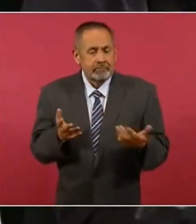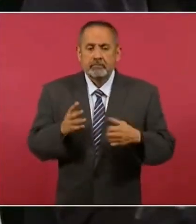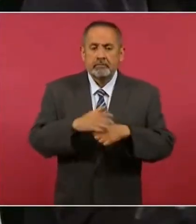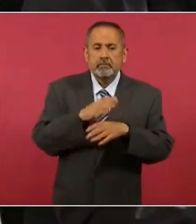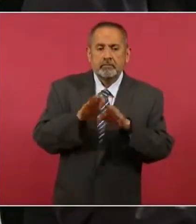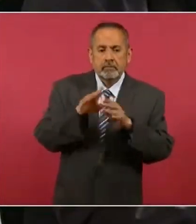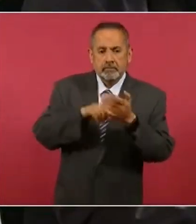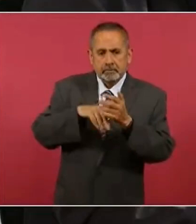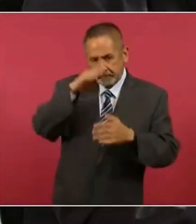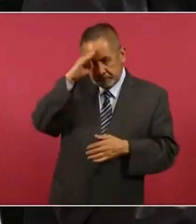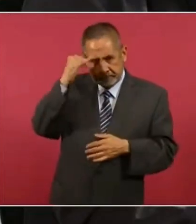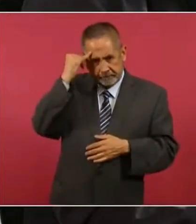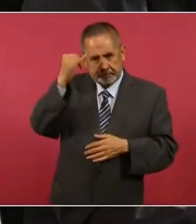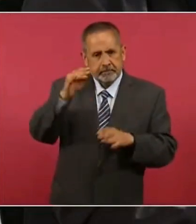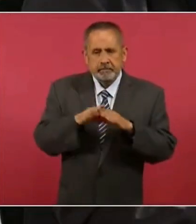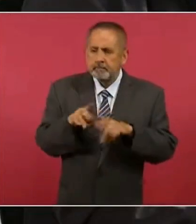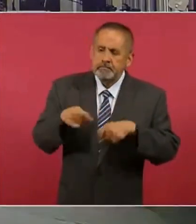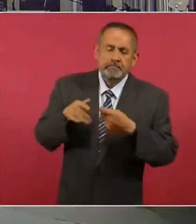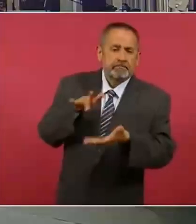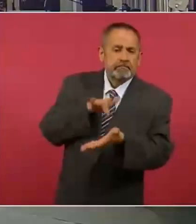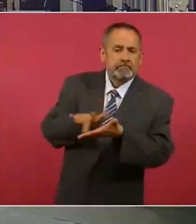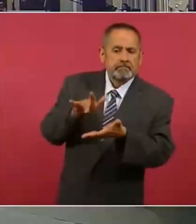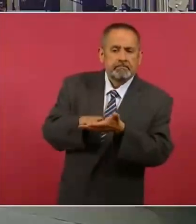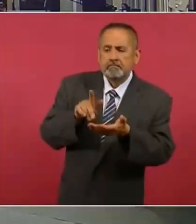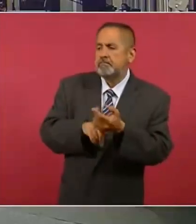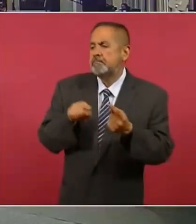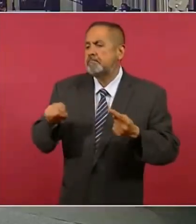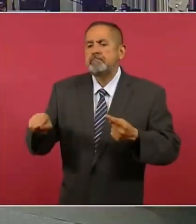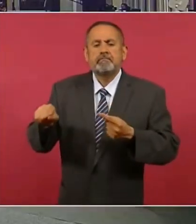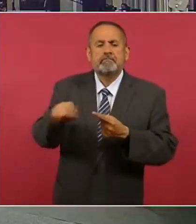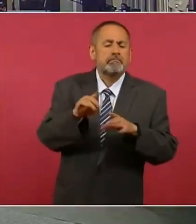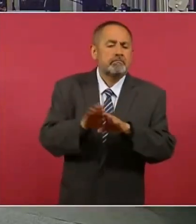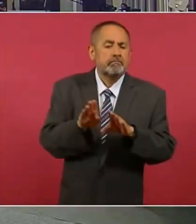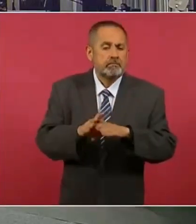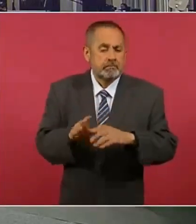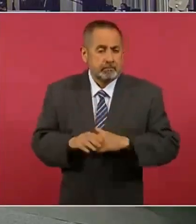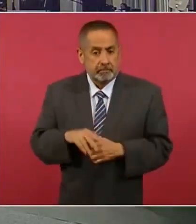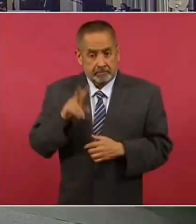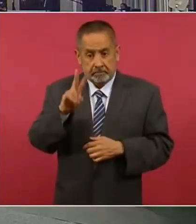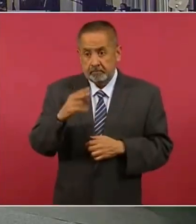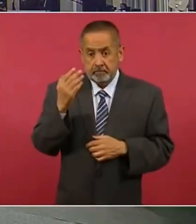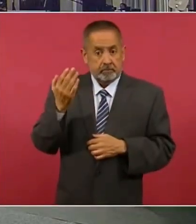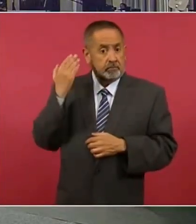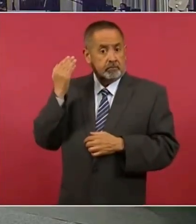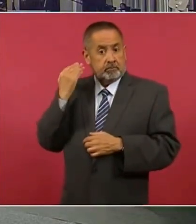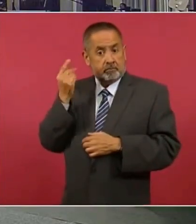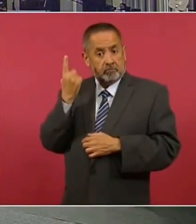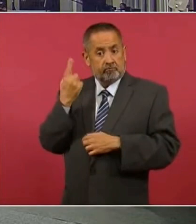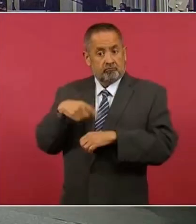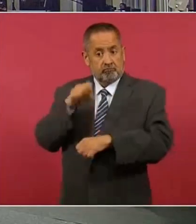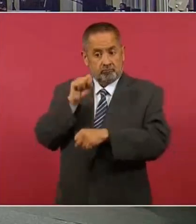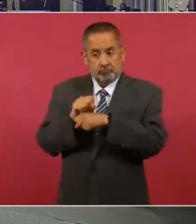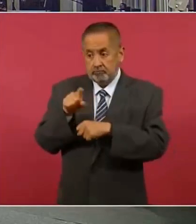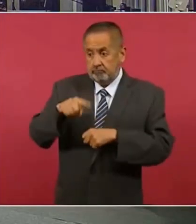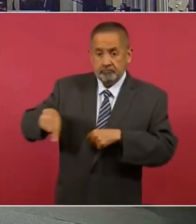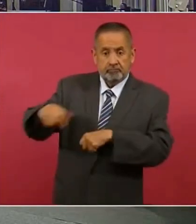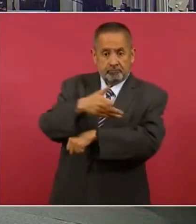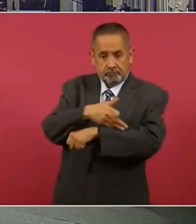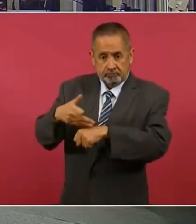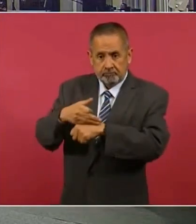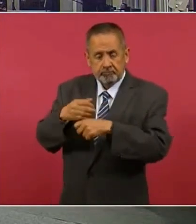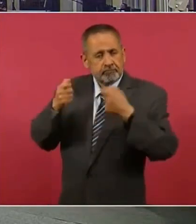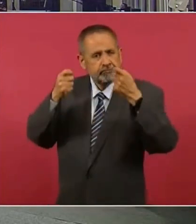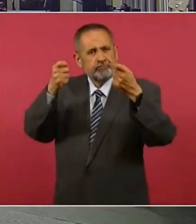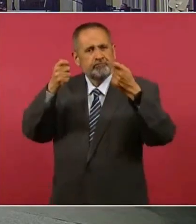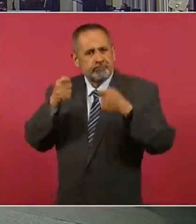se visualiza el dar apoyo a estas víctimas. Efectivamente, la semana pasada estos familiares salieron